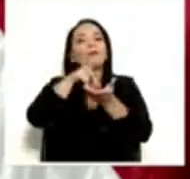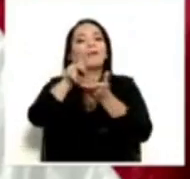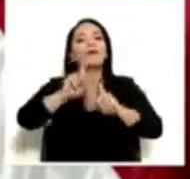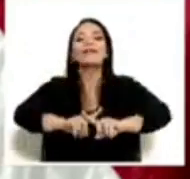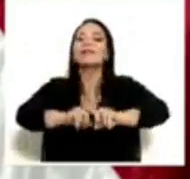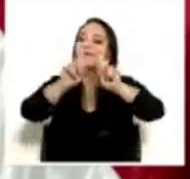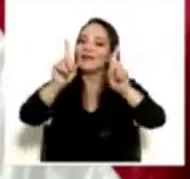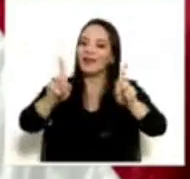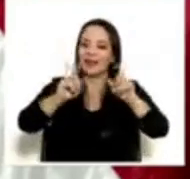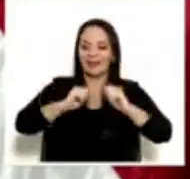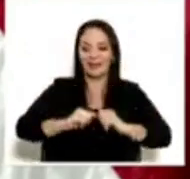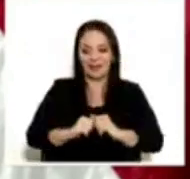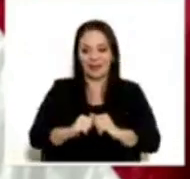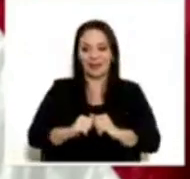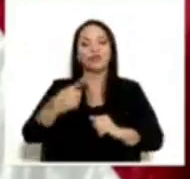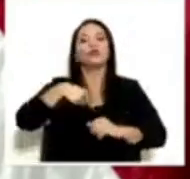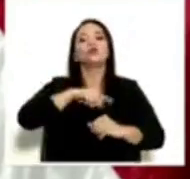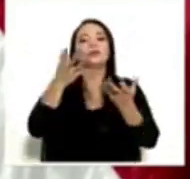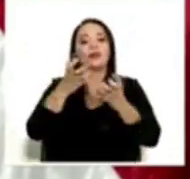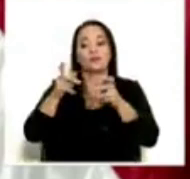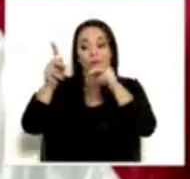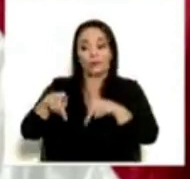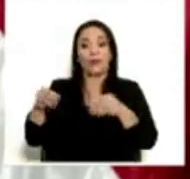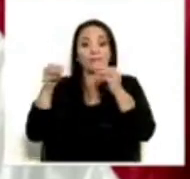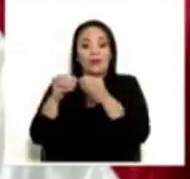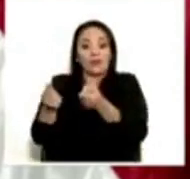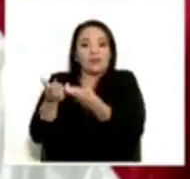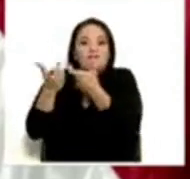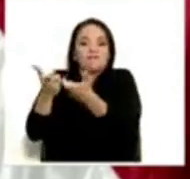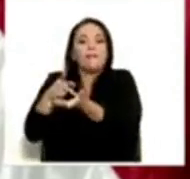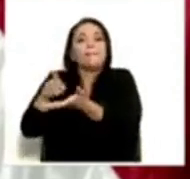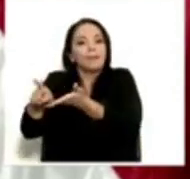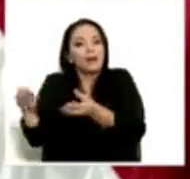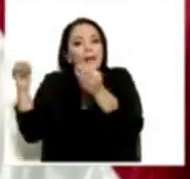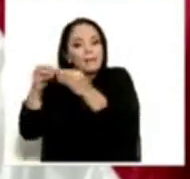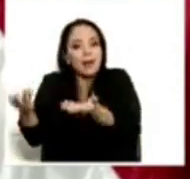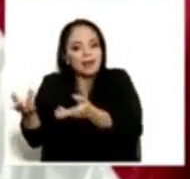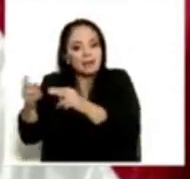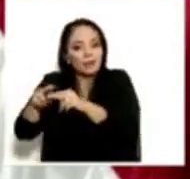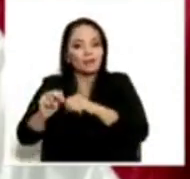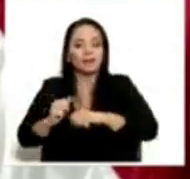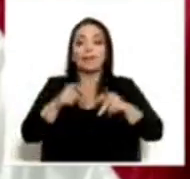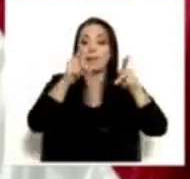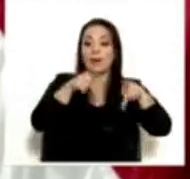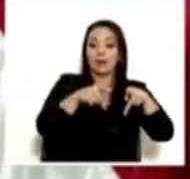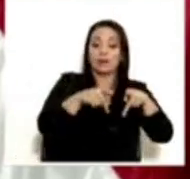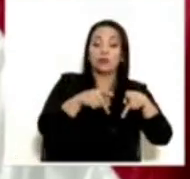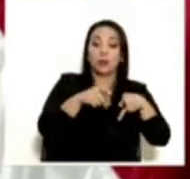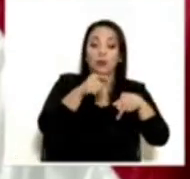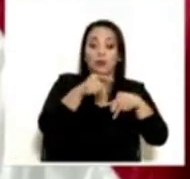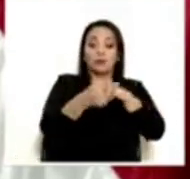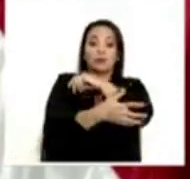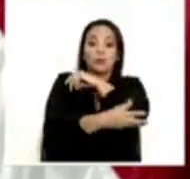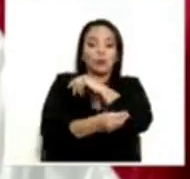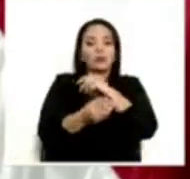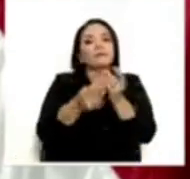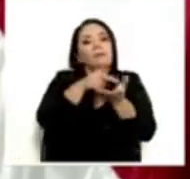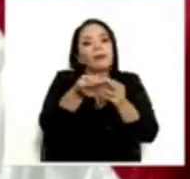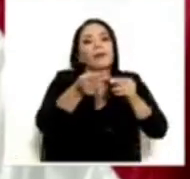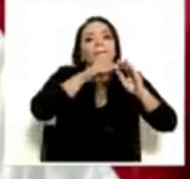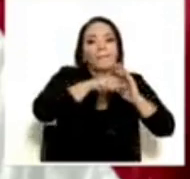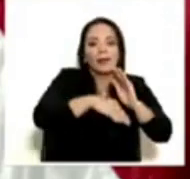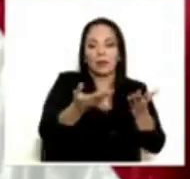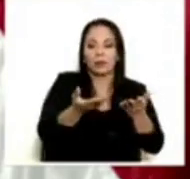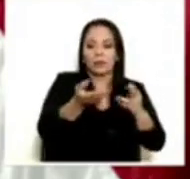Que los que tienen más, paguen más, y los que tienen menos, paguen menos. Sin ser confiscatorios